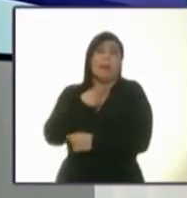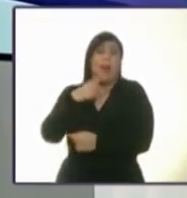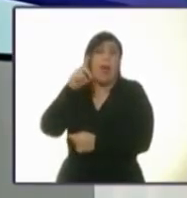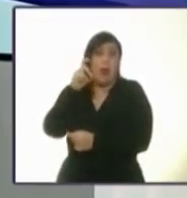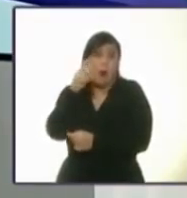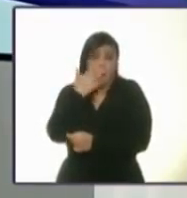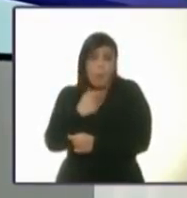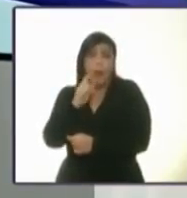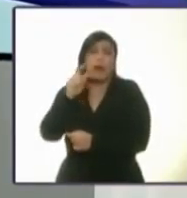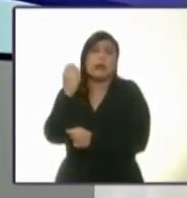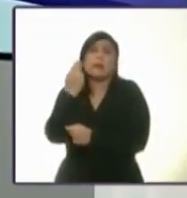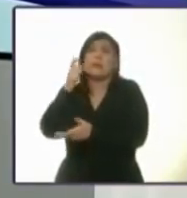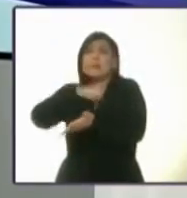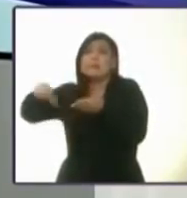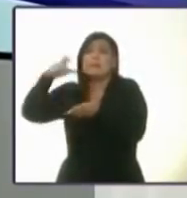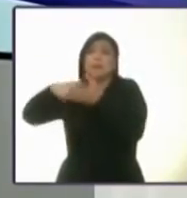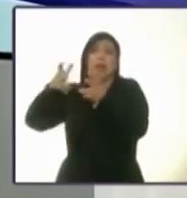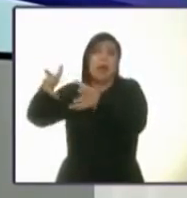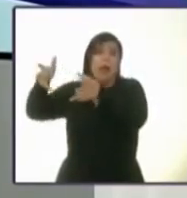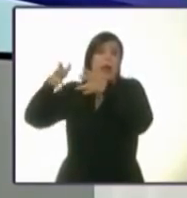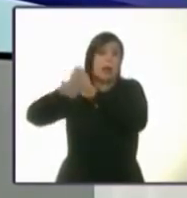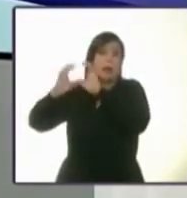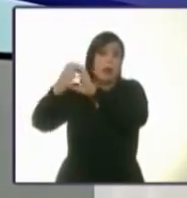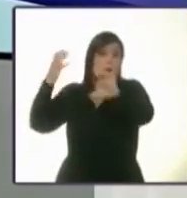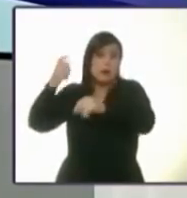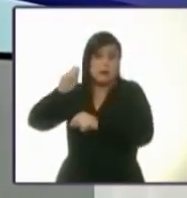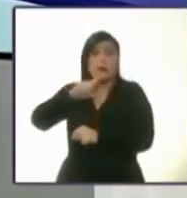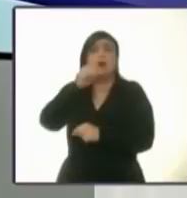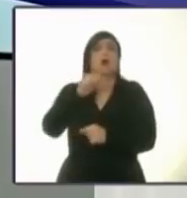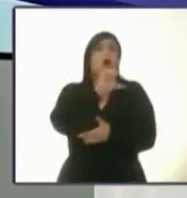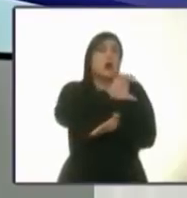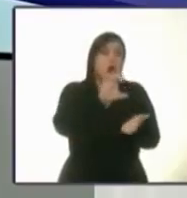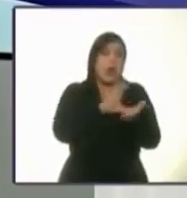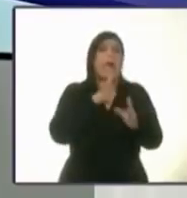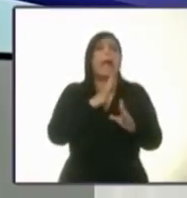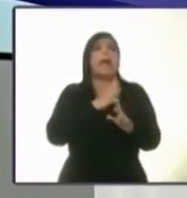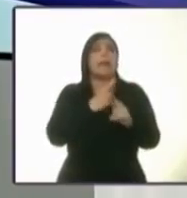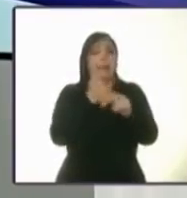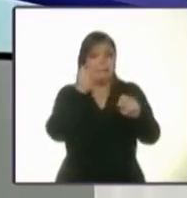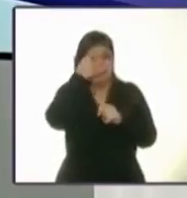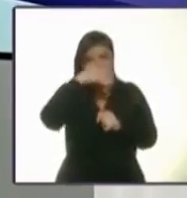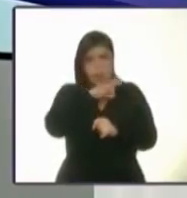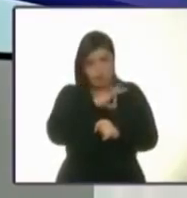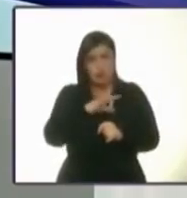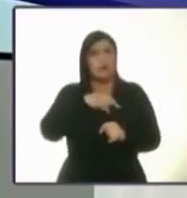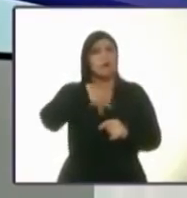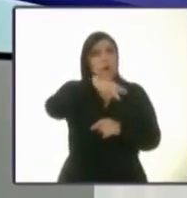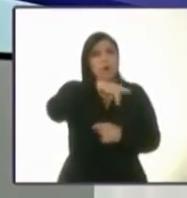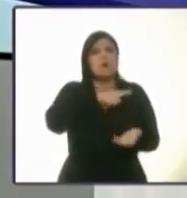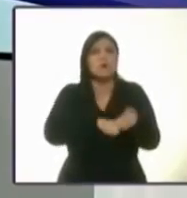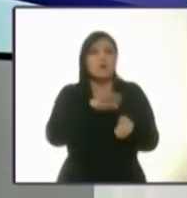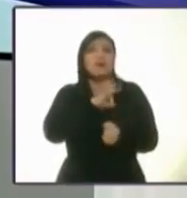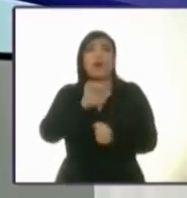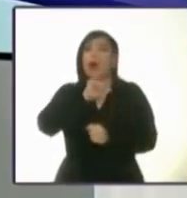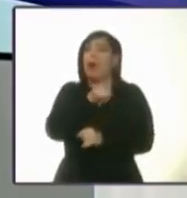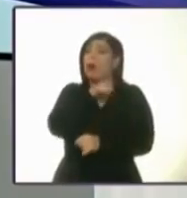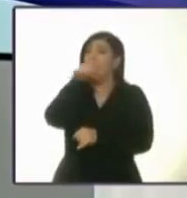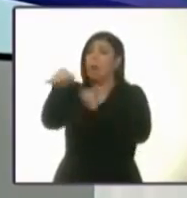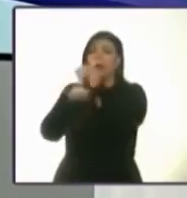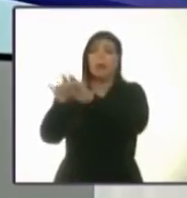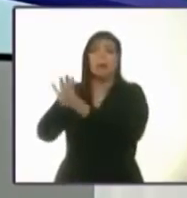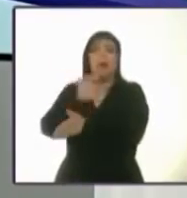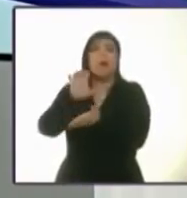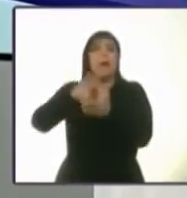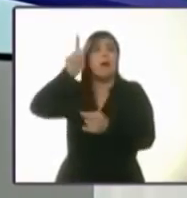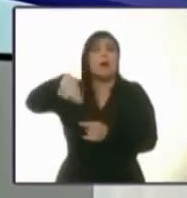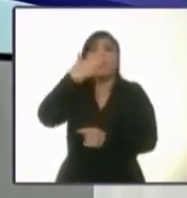que comprarlas por pipas. Hay colonias donde tenemos transporte público accesible, pero tenemos otras colonias donde no hay transporte